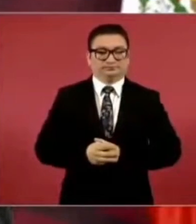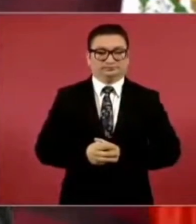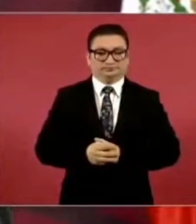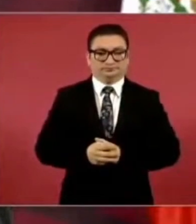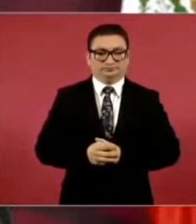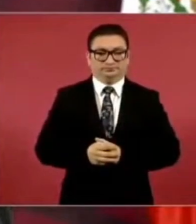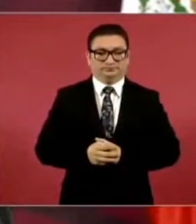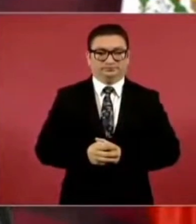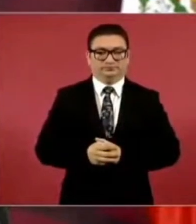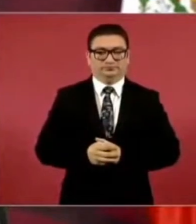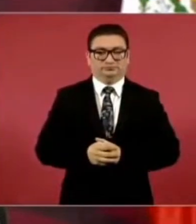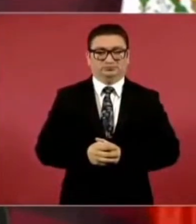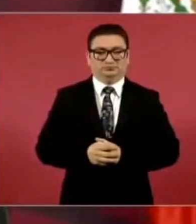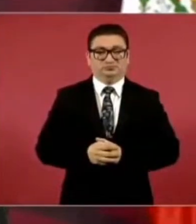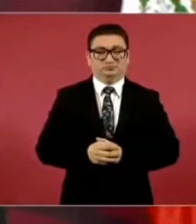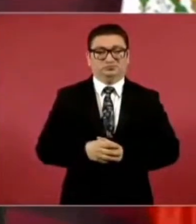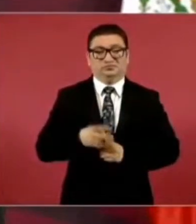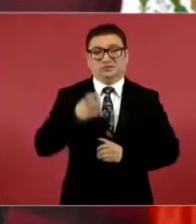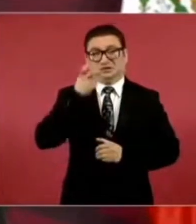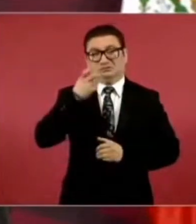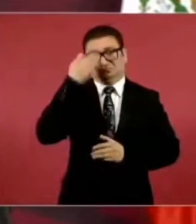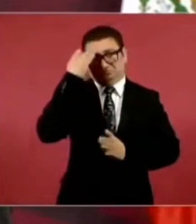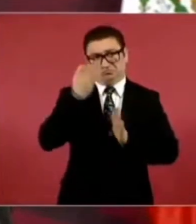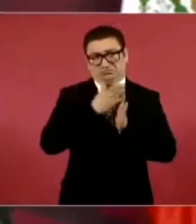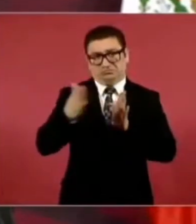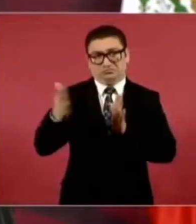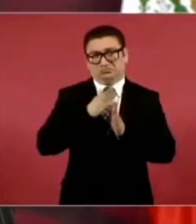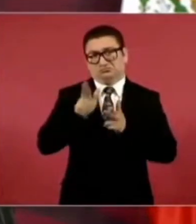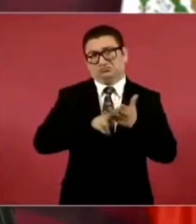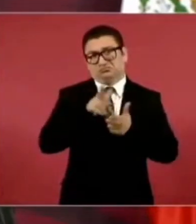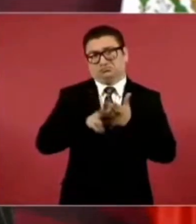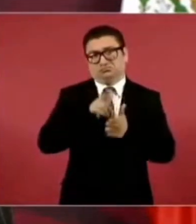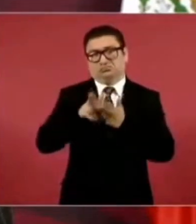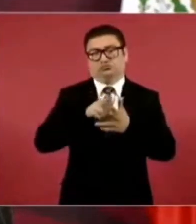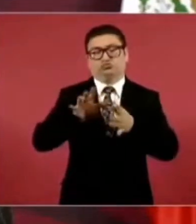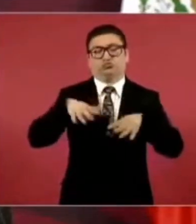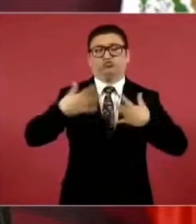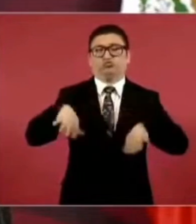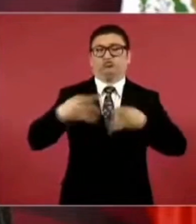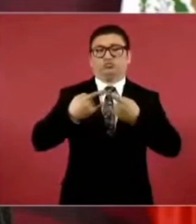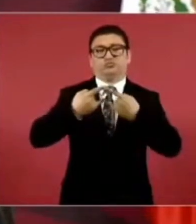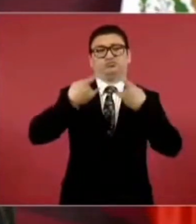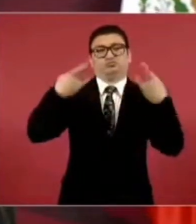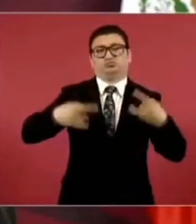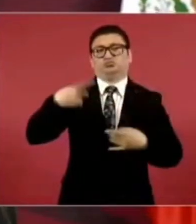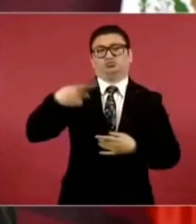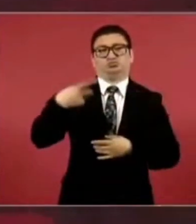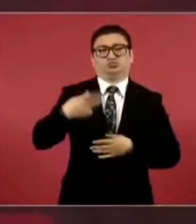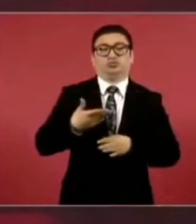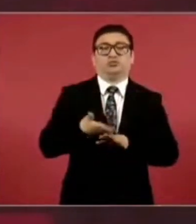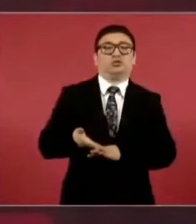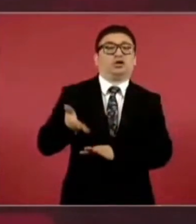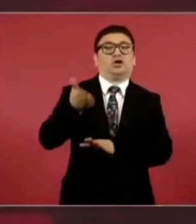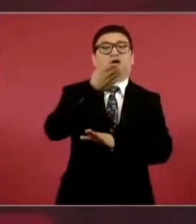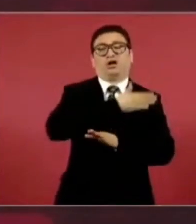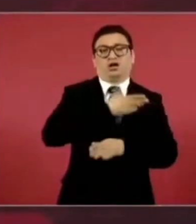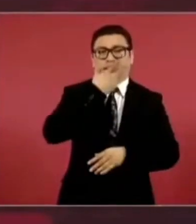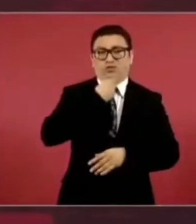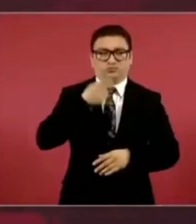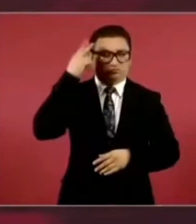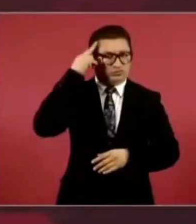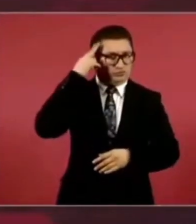eso fue lo que duró ese terrorcarril histórico desde la época de porfirio 10 se